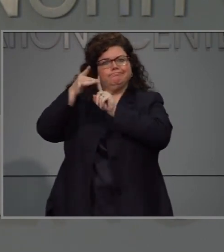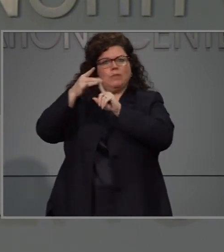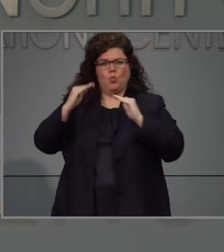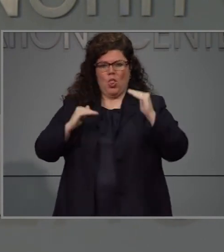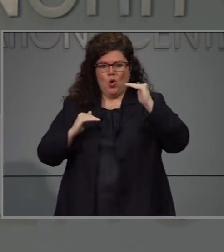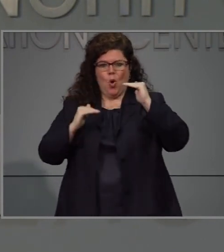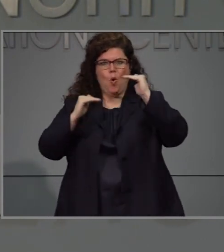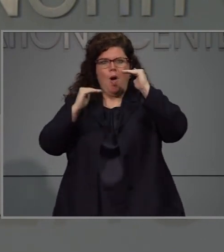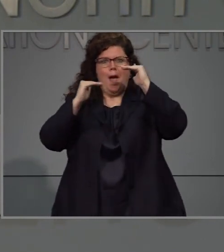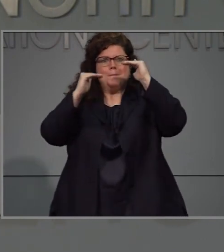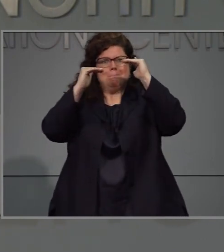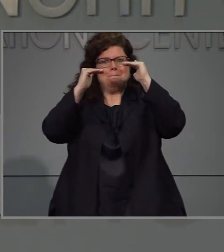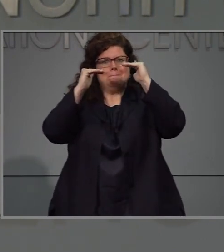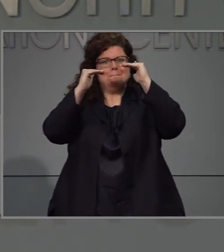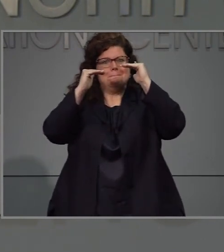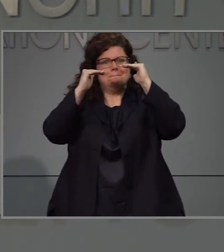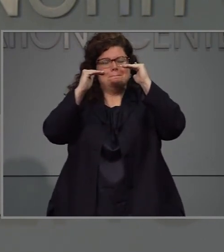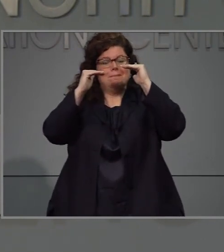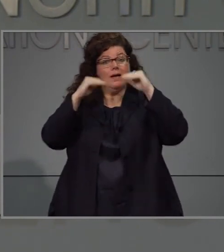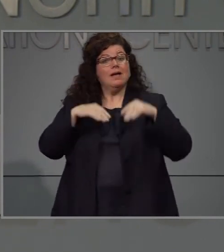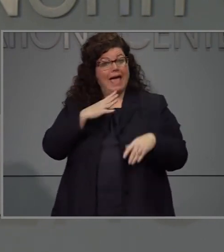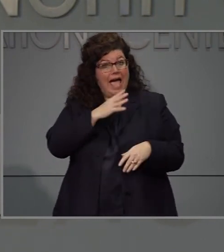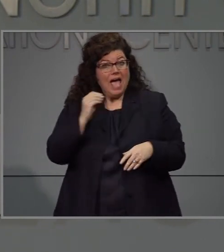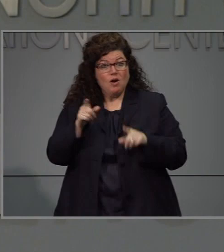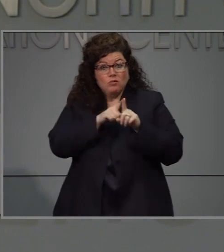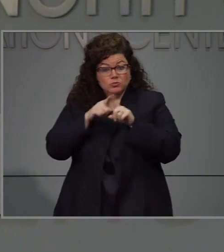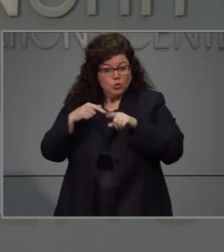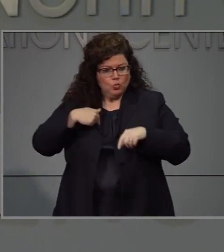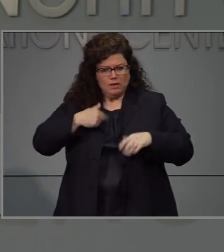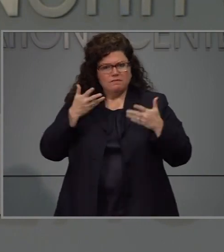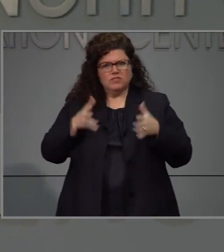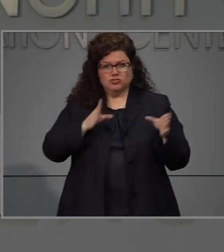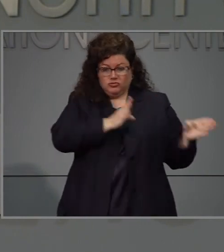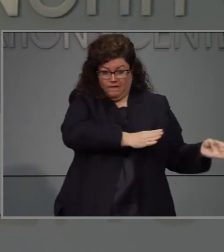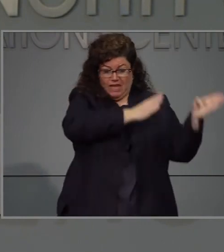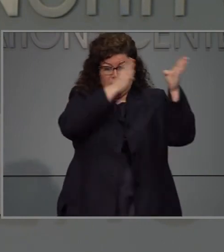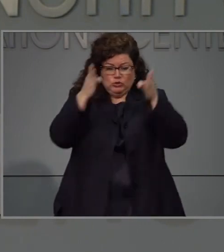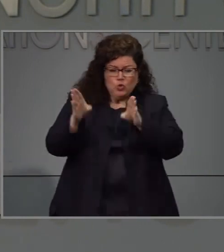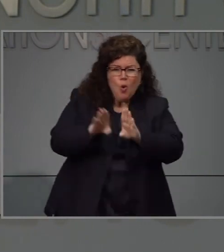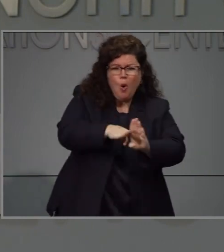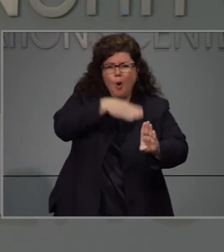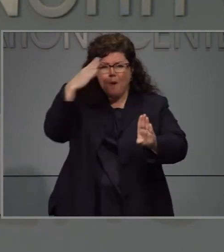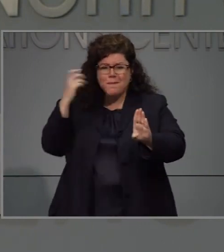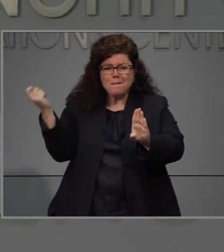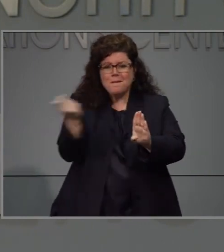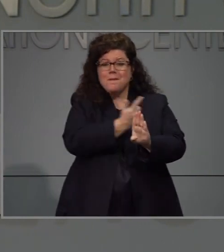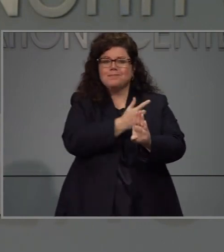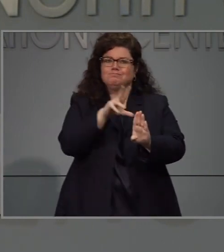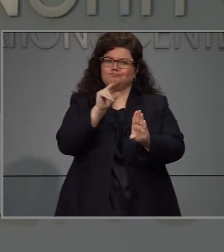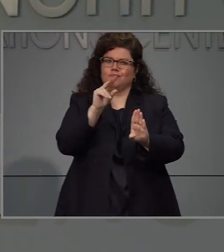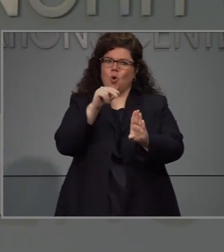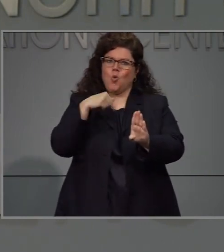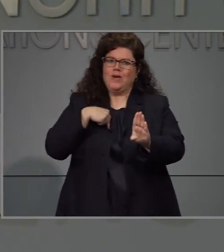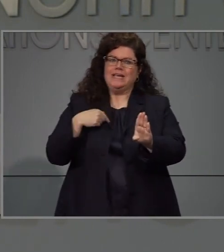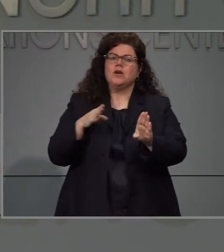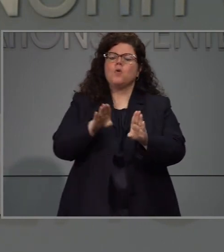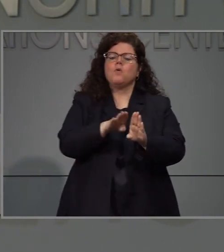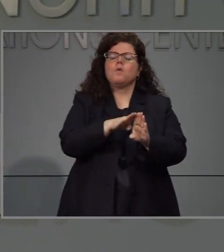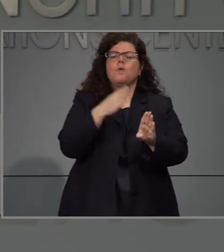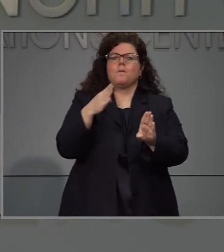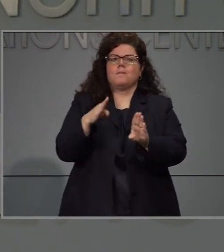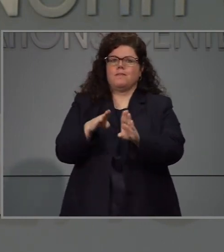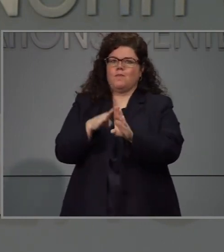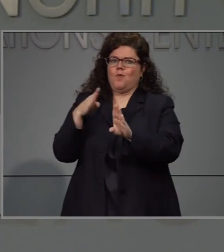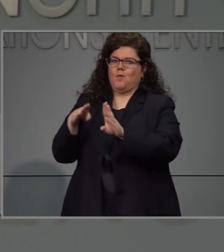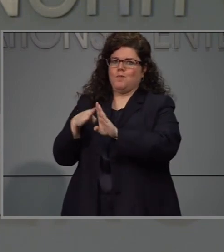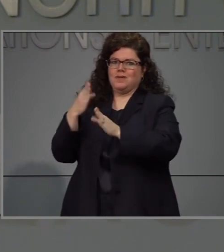Esa es una de las razones por la que retrocedimos la fase de dos un poco. Pero no creo que estamos de